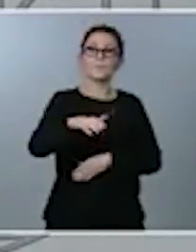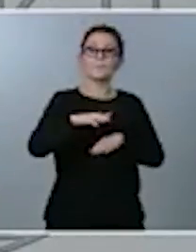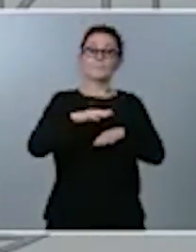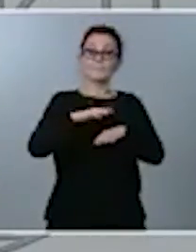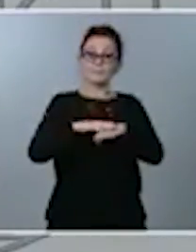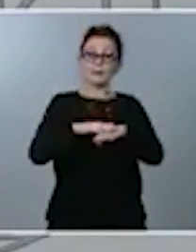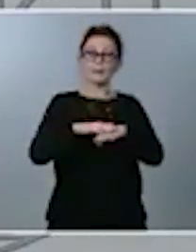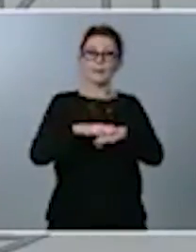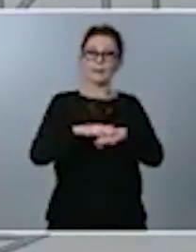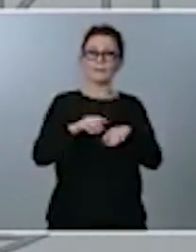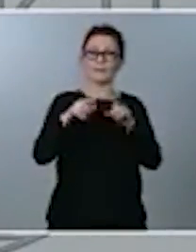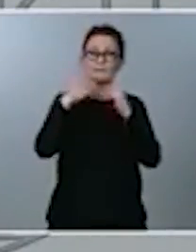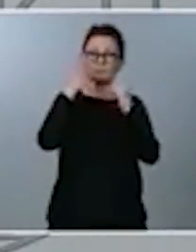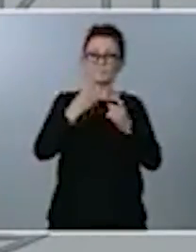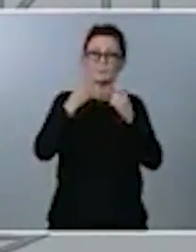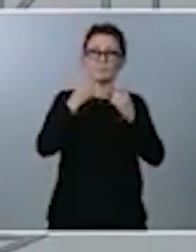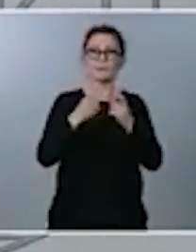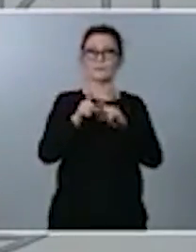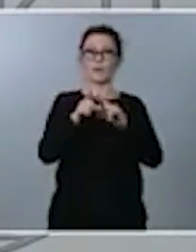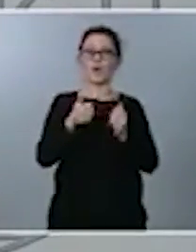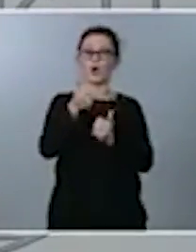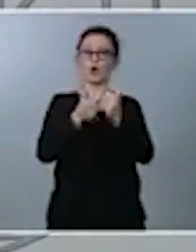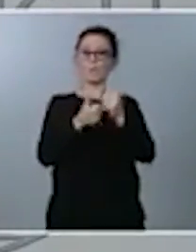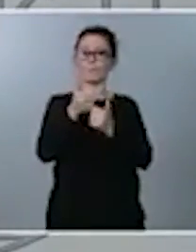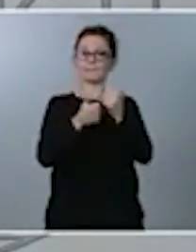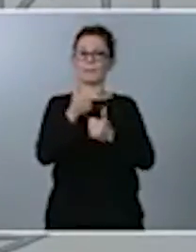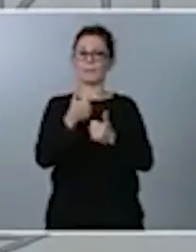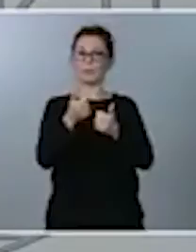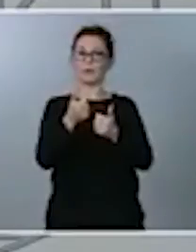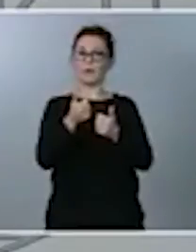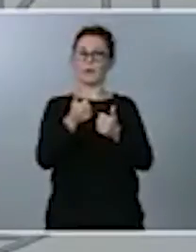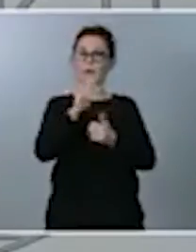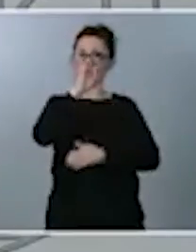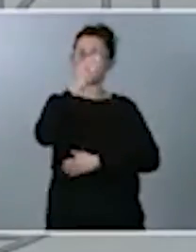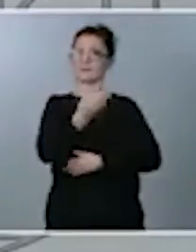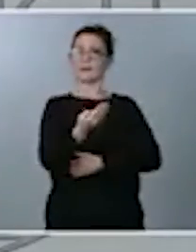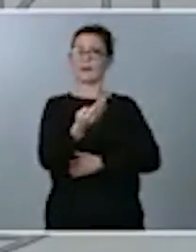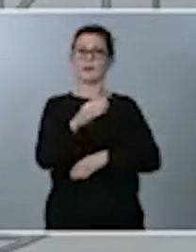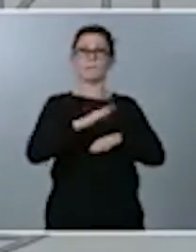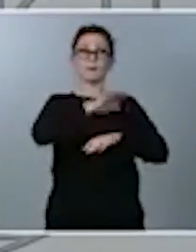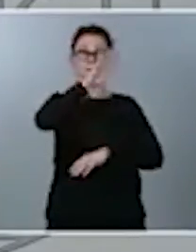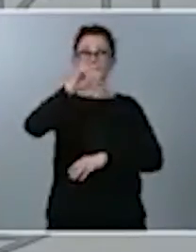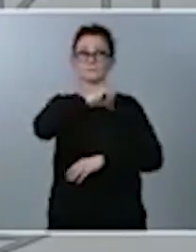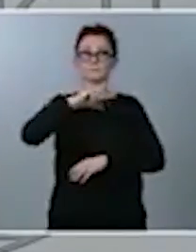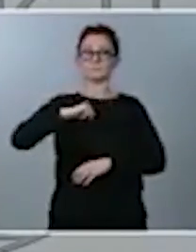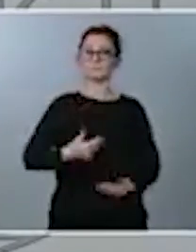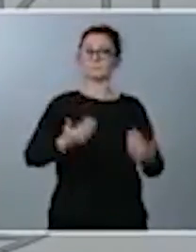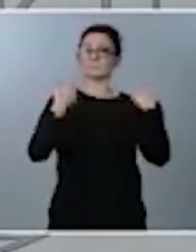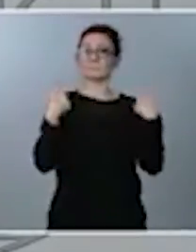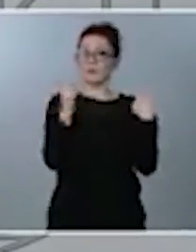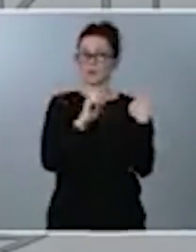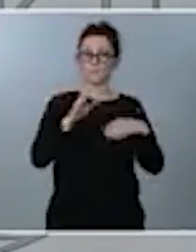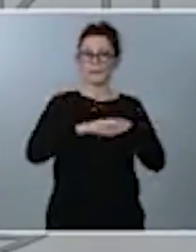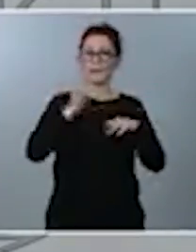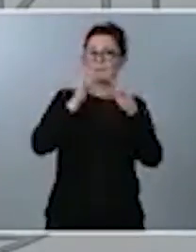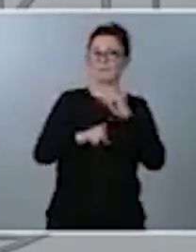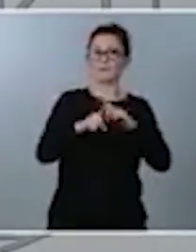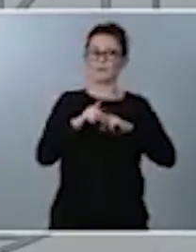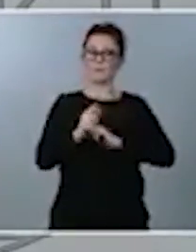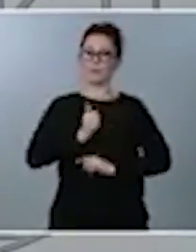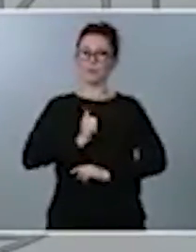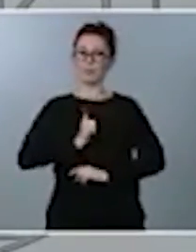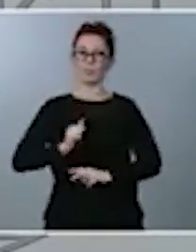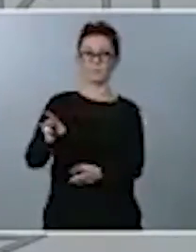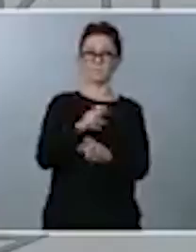de competencia desleal entre comunidades autónomas y, sobre todo, evitemos el llamado dumping fiscal. En la tributación del